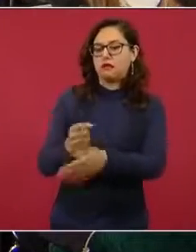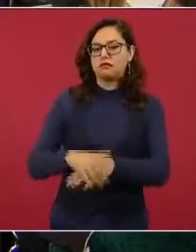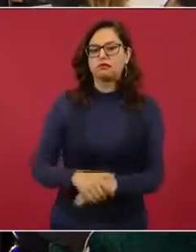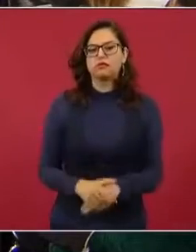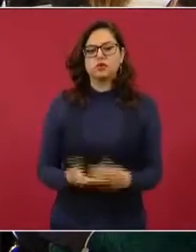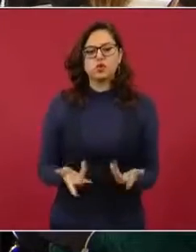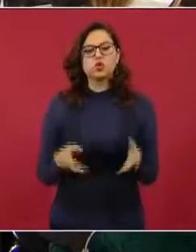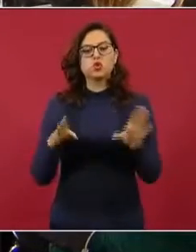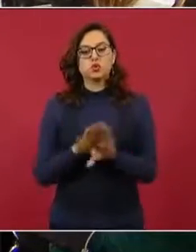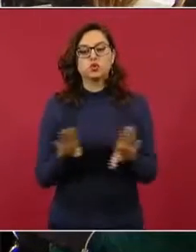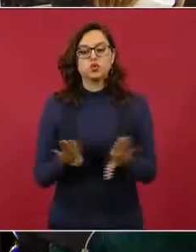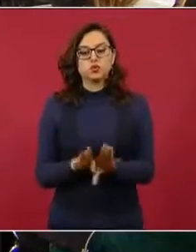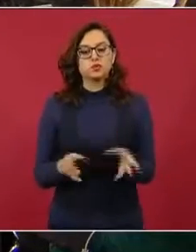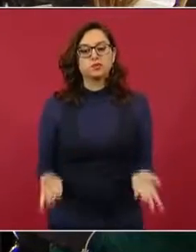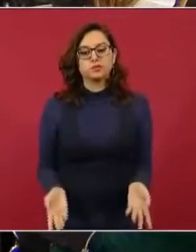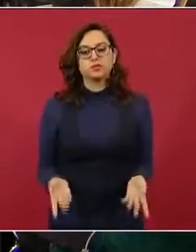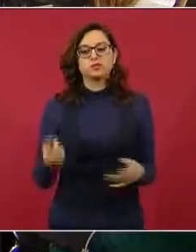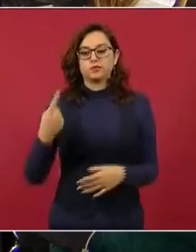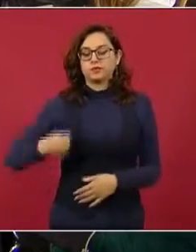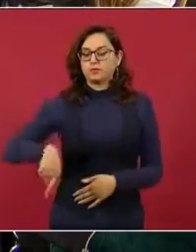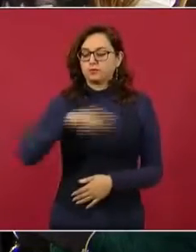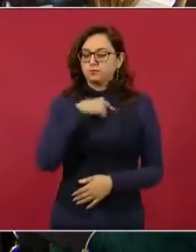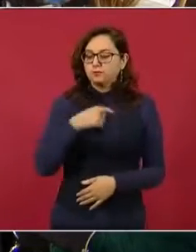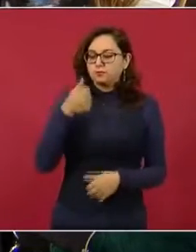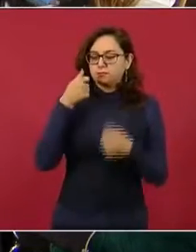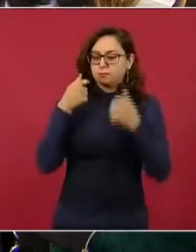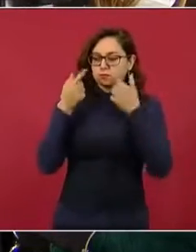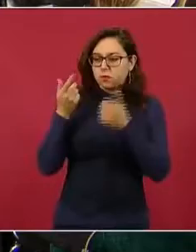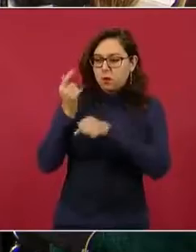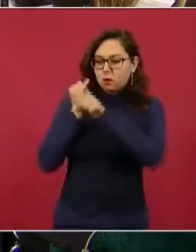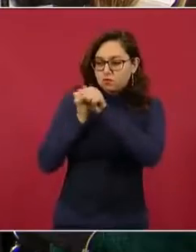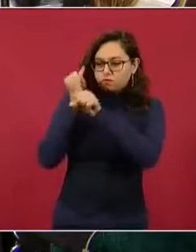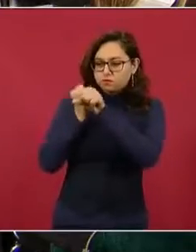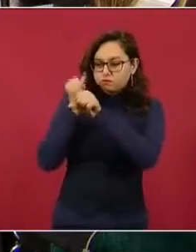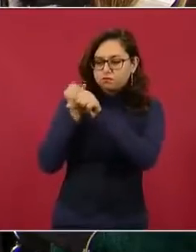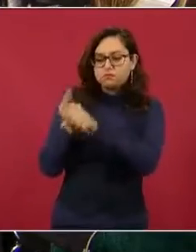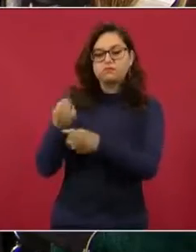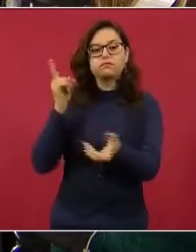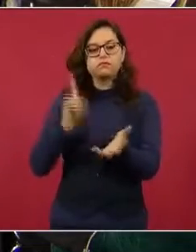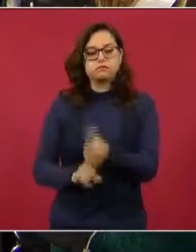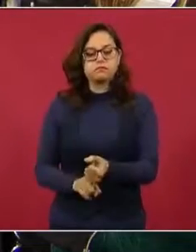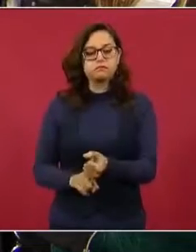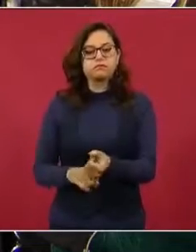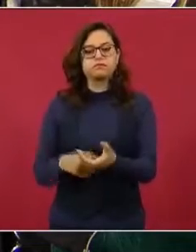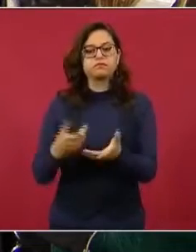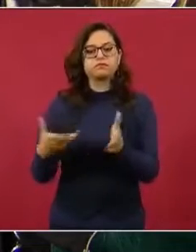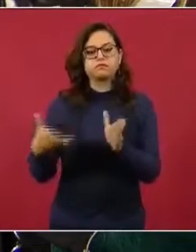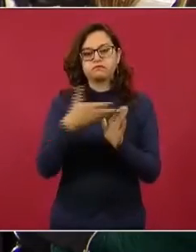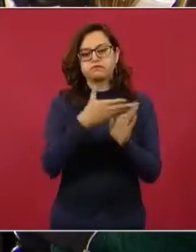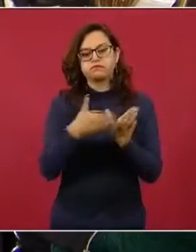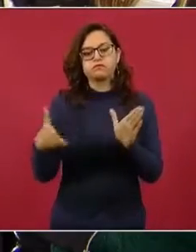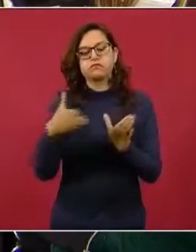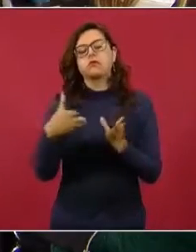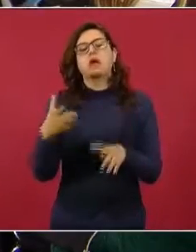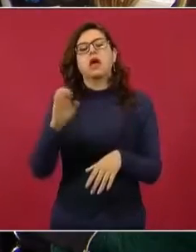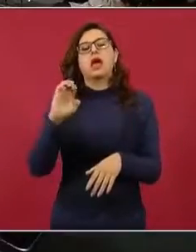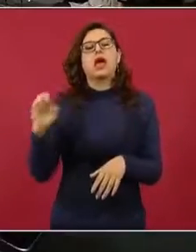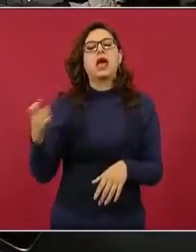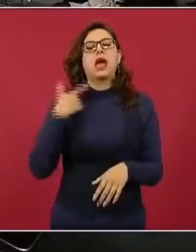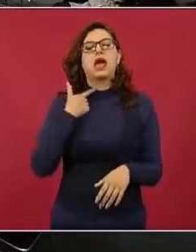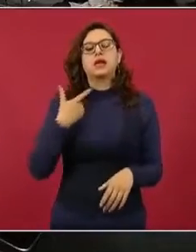transferencia de más de 20 mil millones de pesos que se hicieron en el sexenio de Enrique Peña Nieto